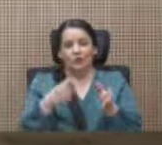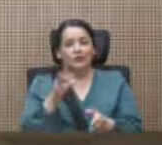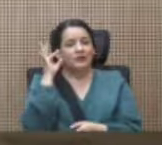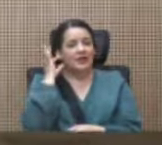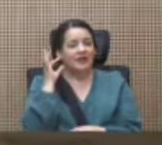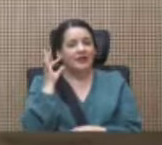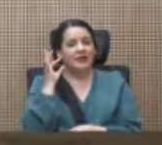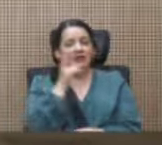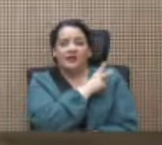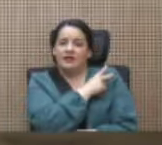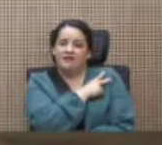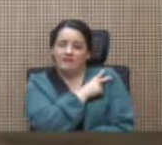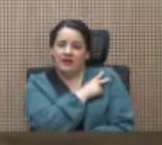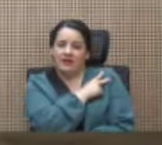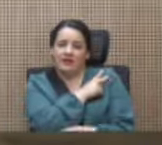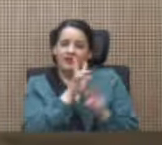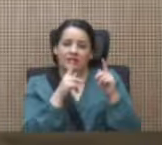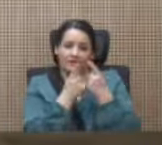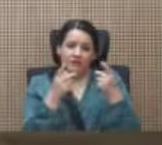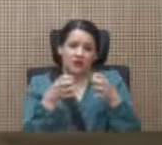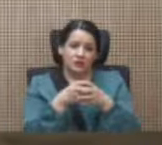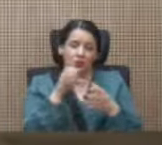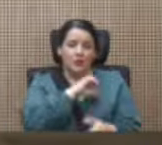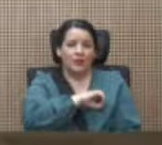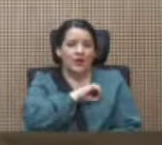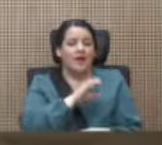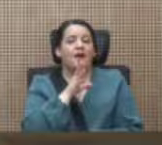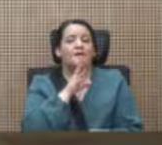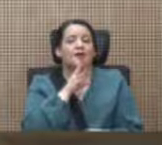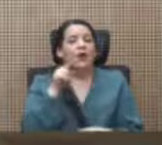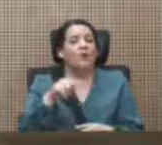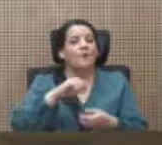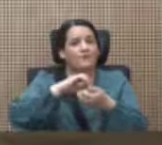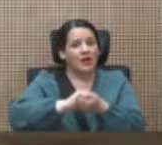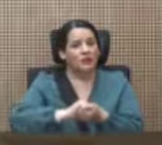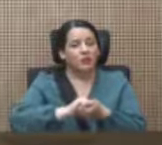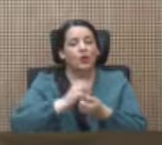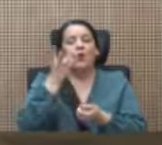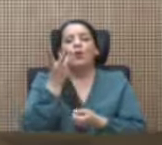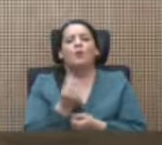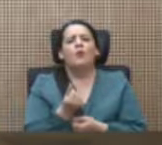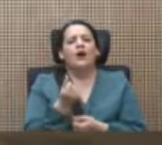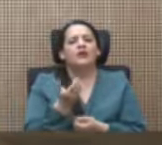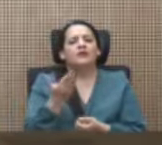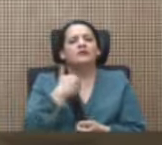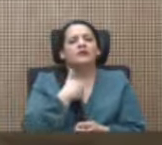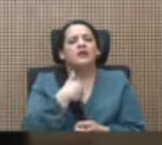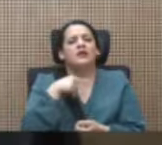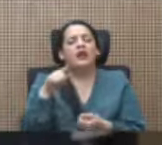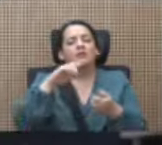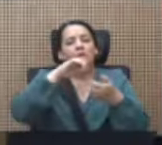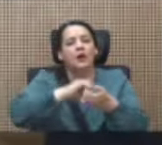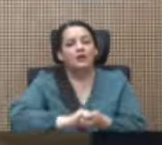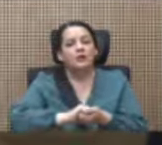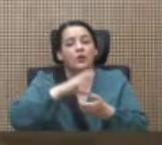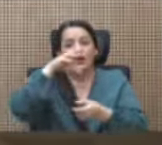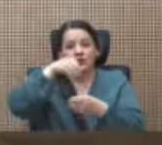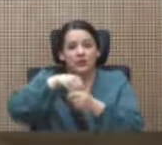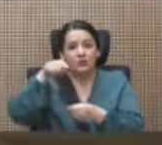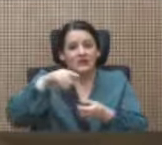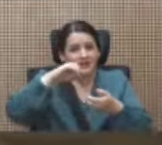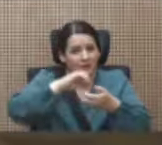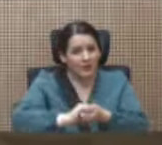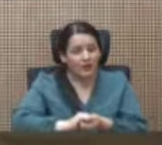Oficialismo ha hablado de un pacto. ¿Cuántas capas tiene ese pacto? ¿Cuántas capas tiene ese pacto? Dentro de ese pacto,